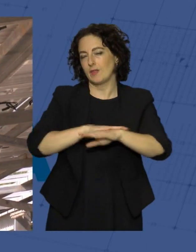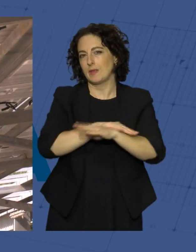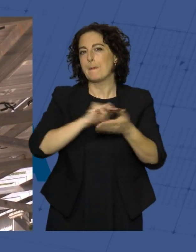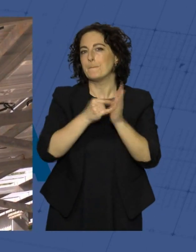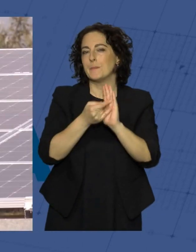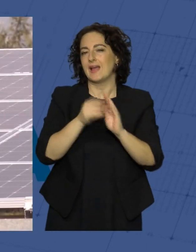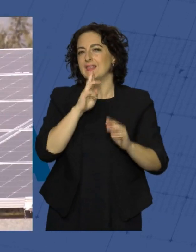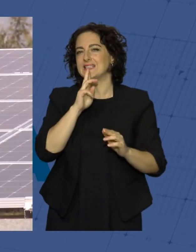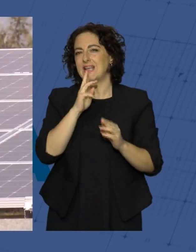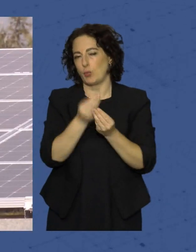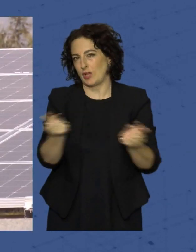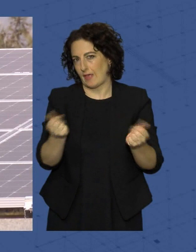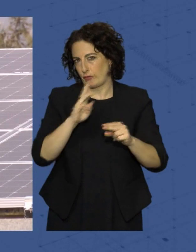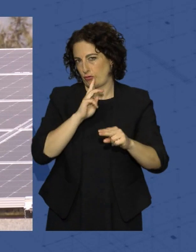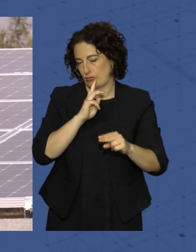descarbonización de la ciudad.